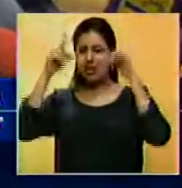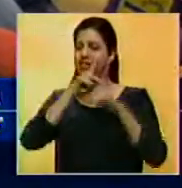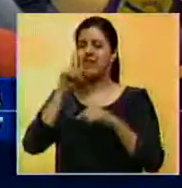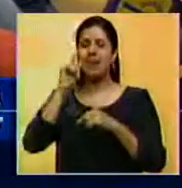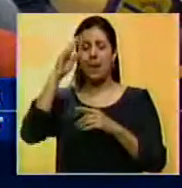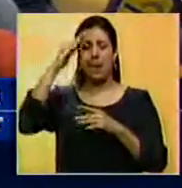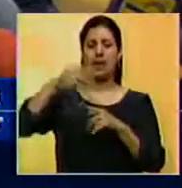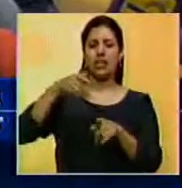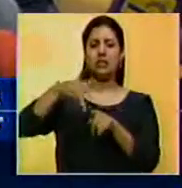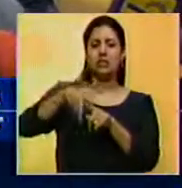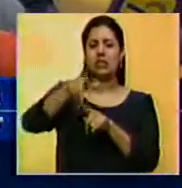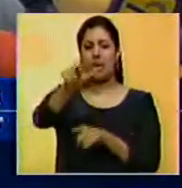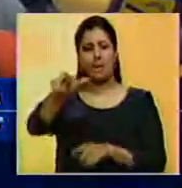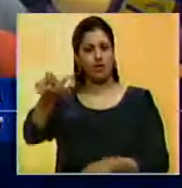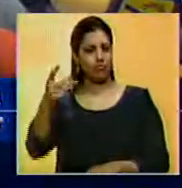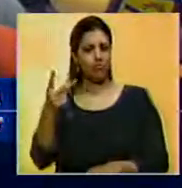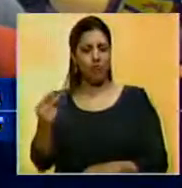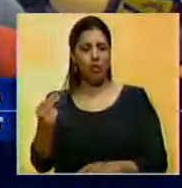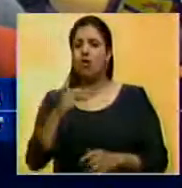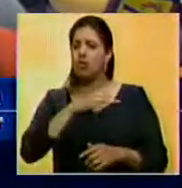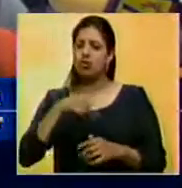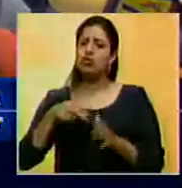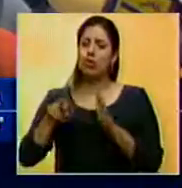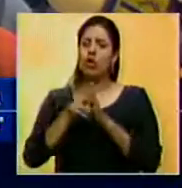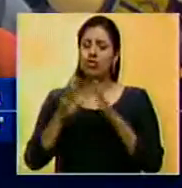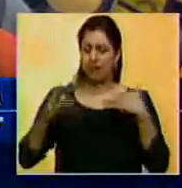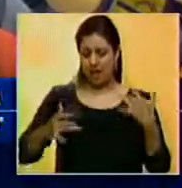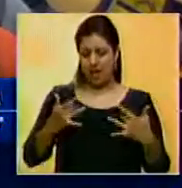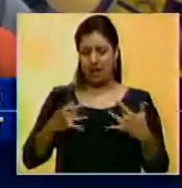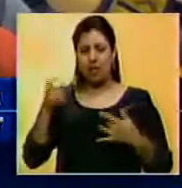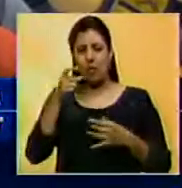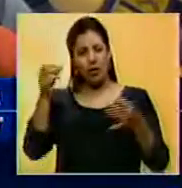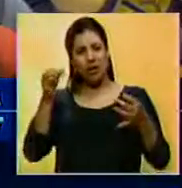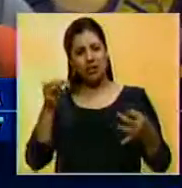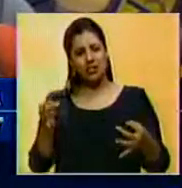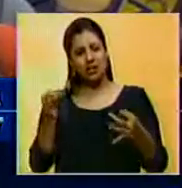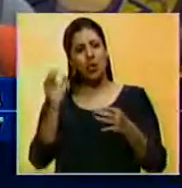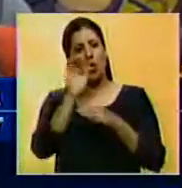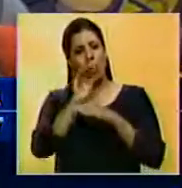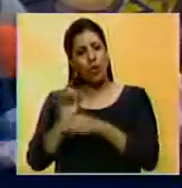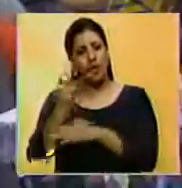una militarización de la sociedad. Ratificó que es una actividad que busca garantizar la seguridad de la nación.